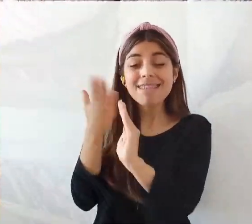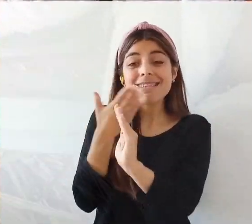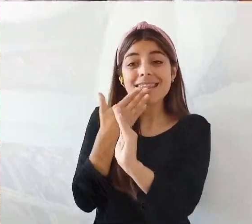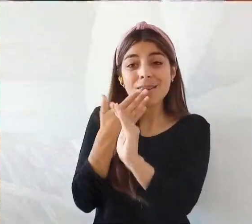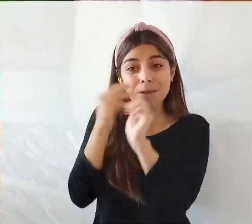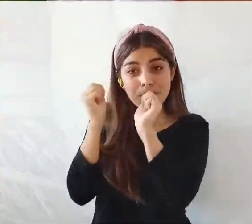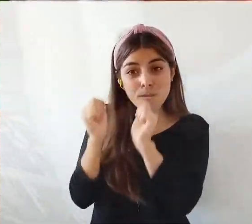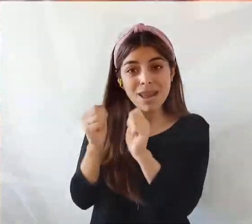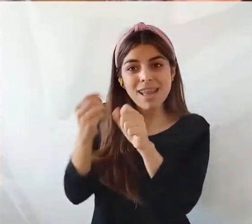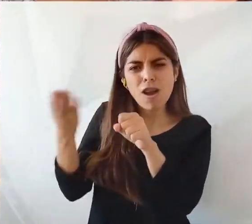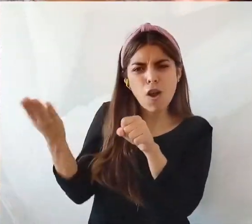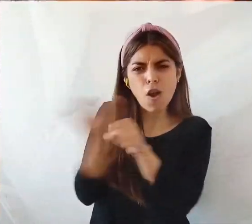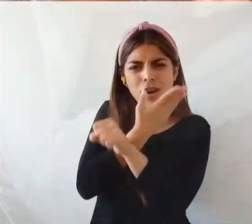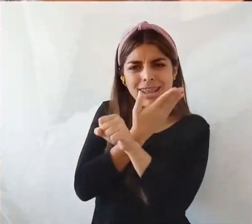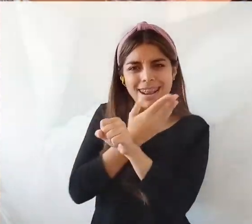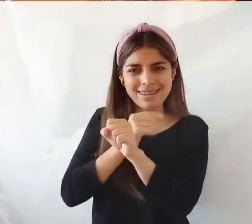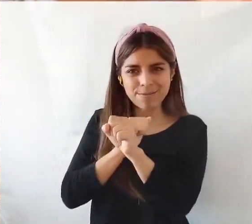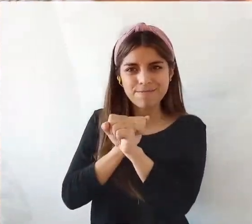podemos cortar.